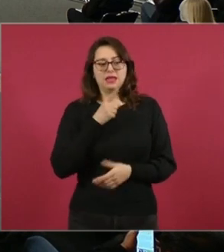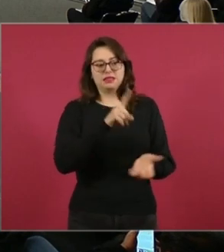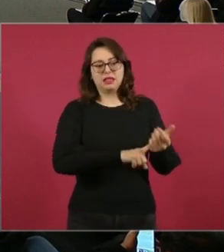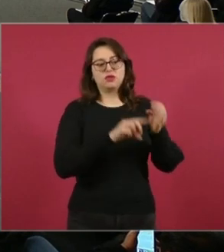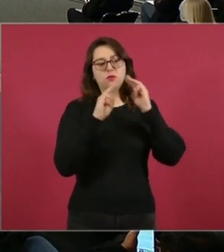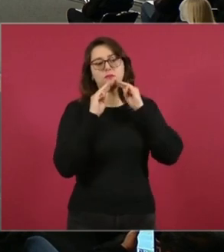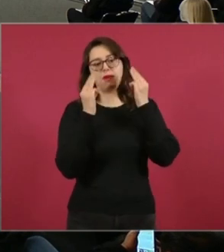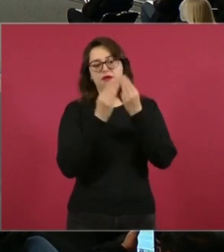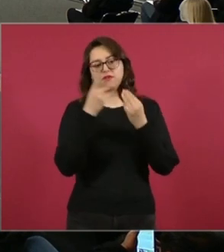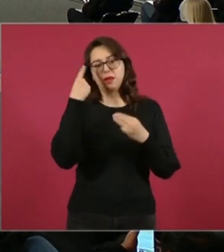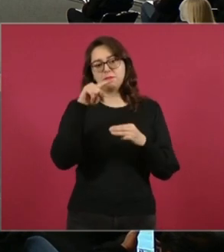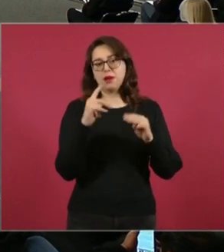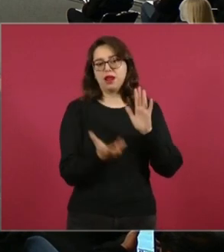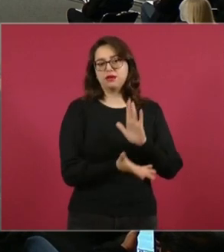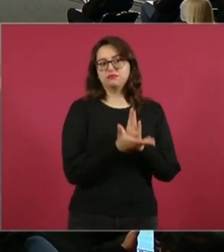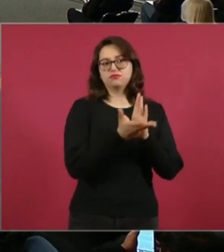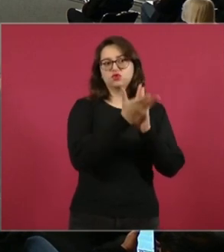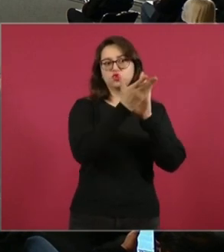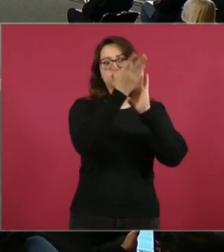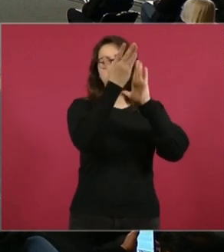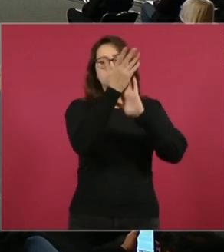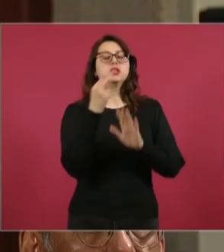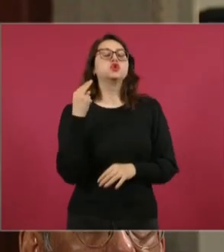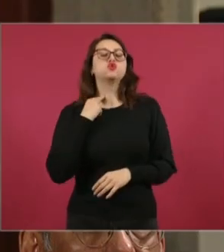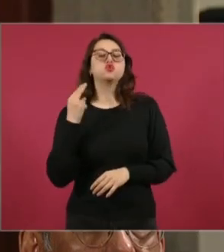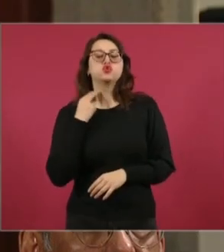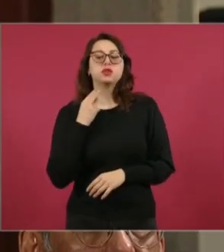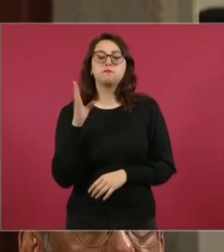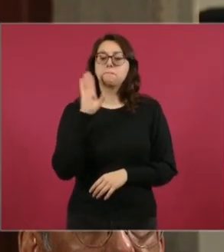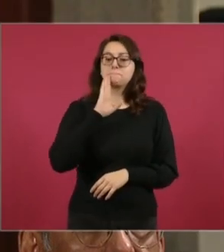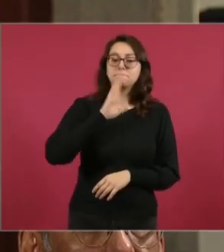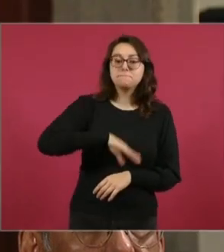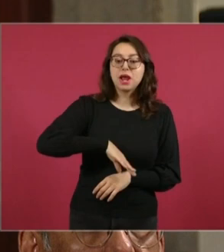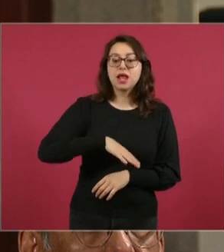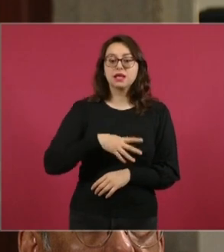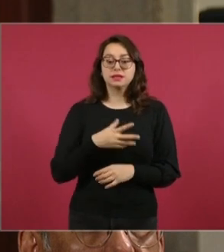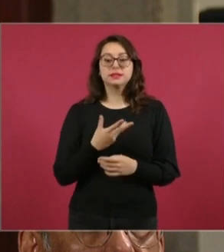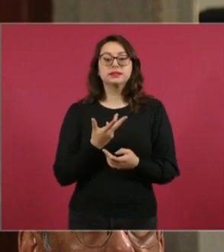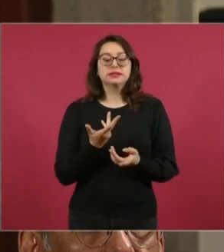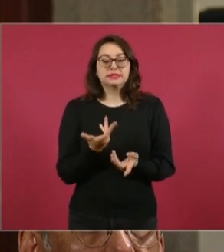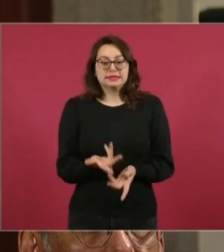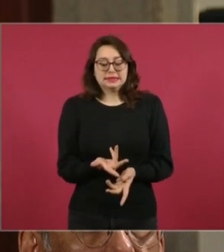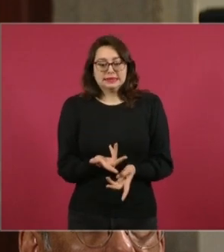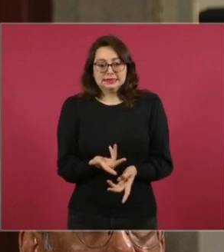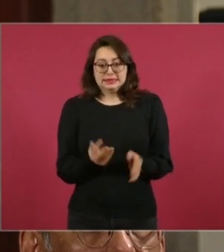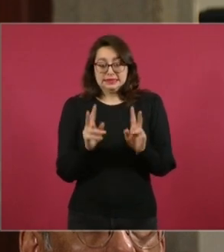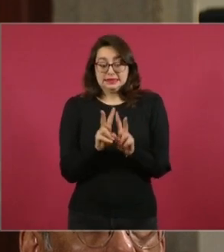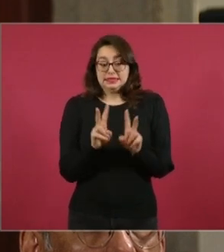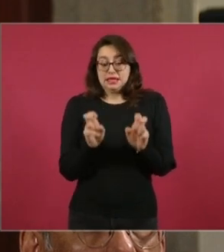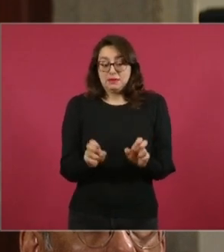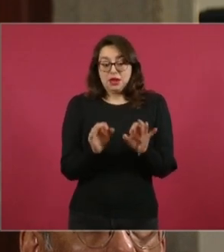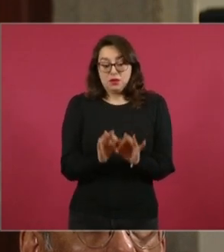algunos notarios que actúan de mala fe y de mala forma. Entonces, sería un tema muy relevante porque al final de cuentas son terrenos